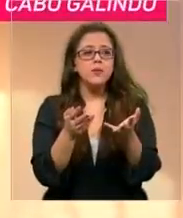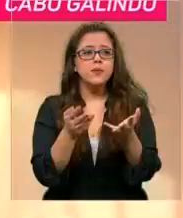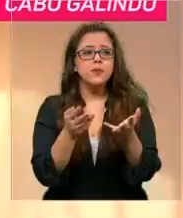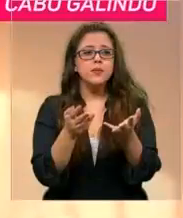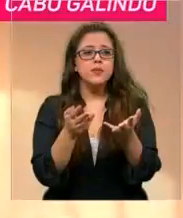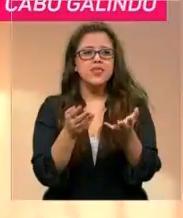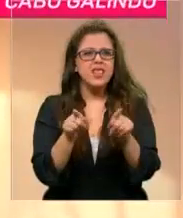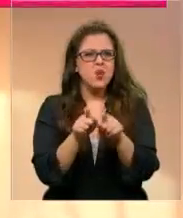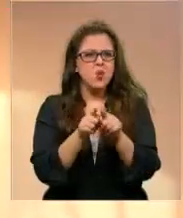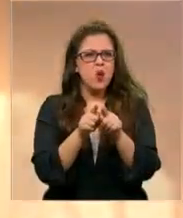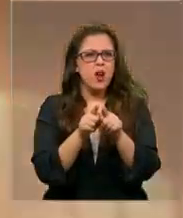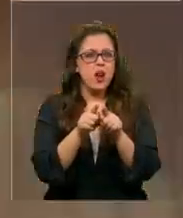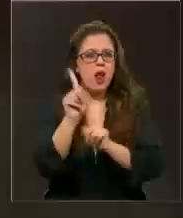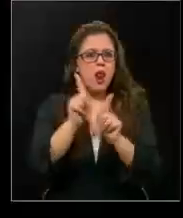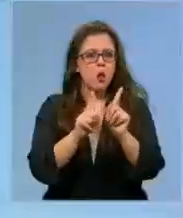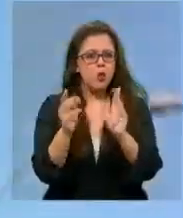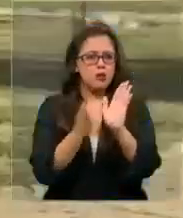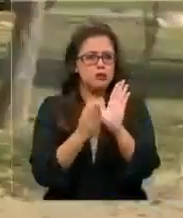dejó muchas cosas afuera.